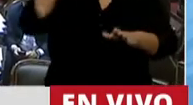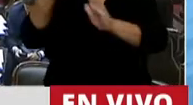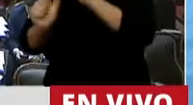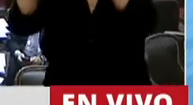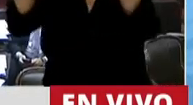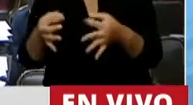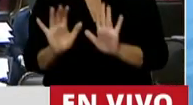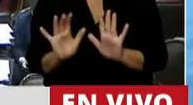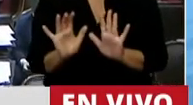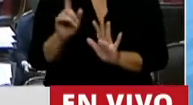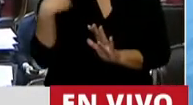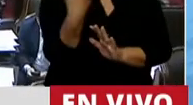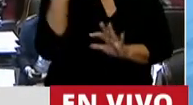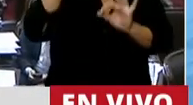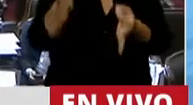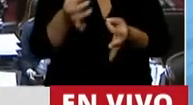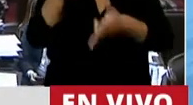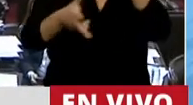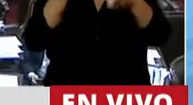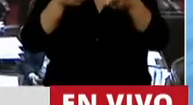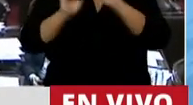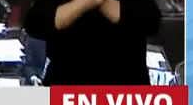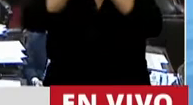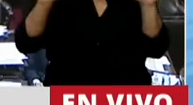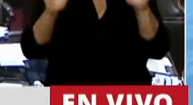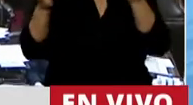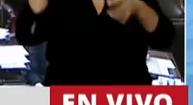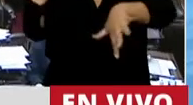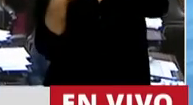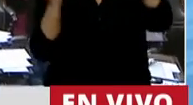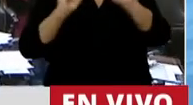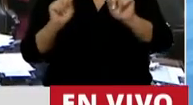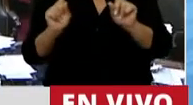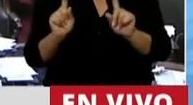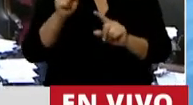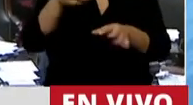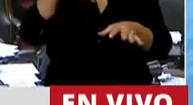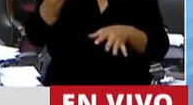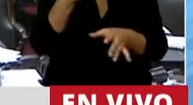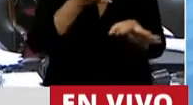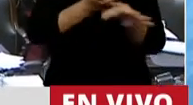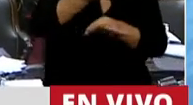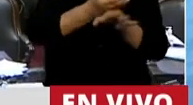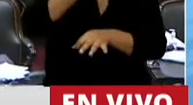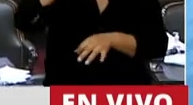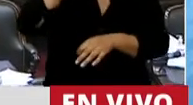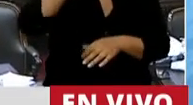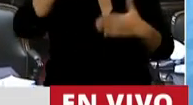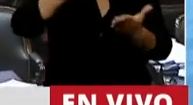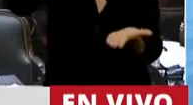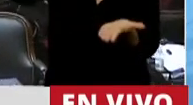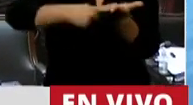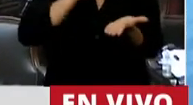porque acá se habla, y lo voy a decir muy claro para que no haya confusiones, de educación sexual para decidir,